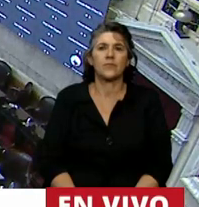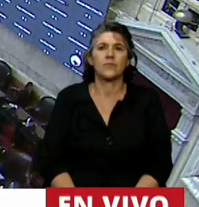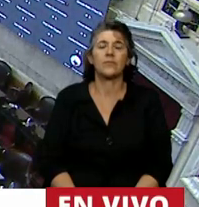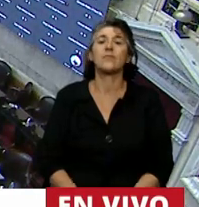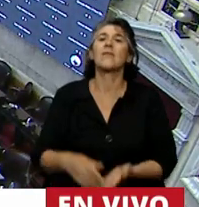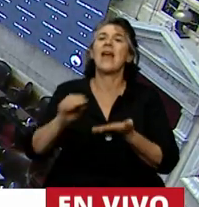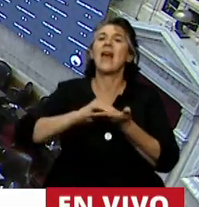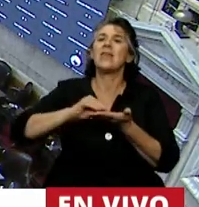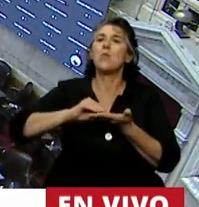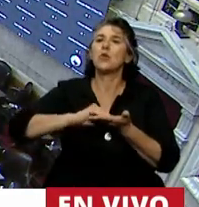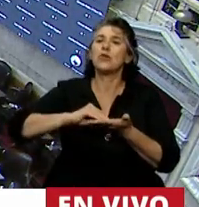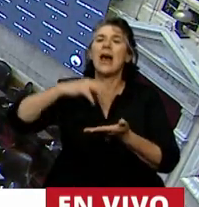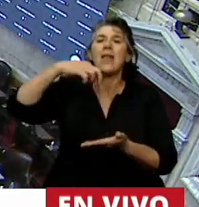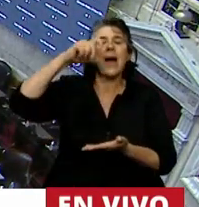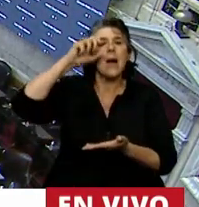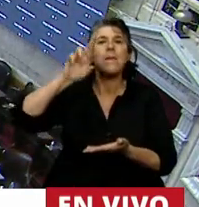Diputada Pertile.